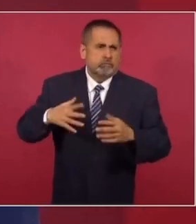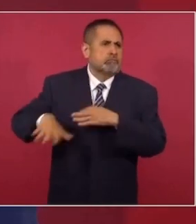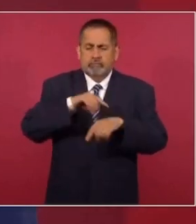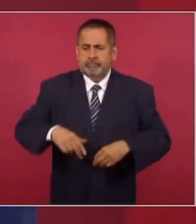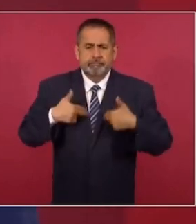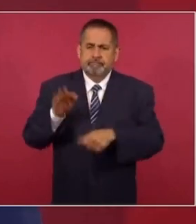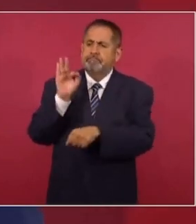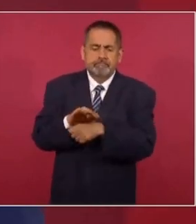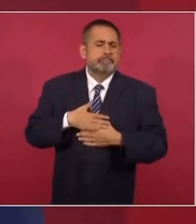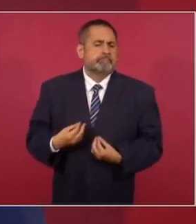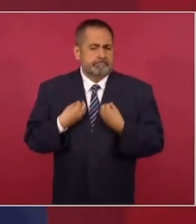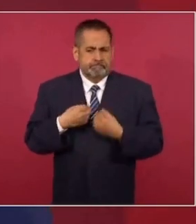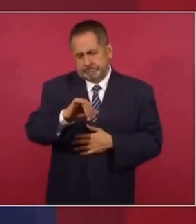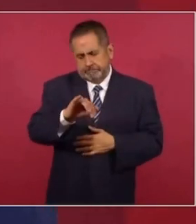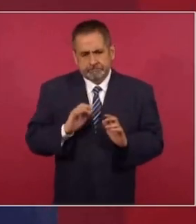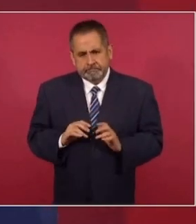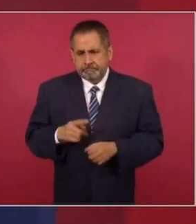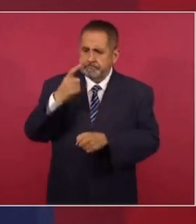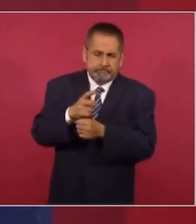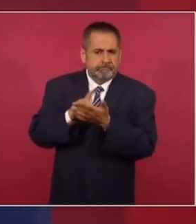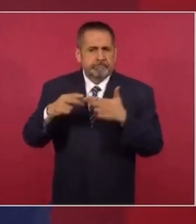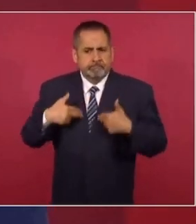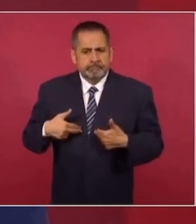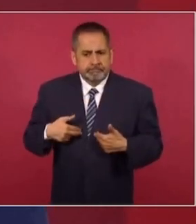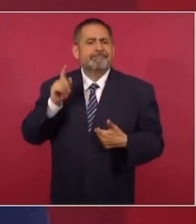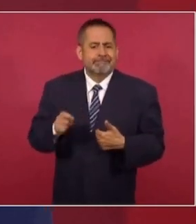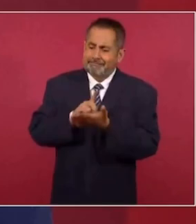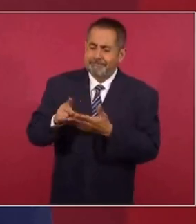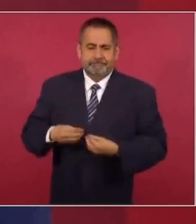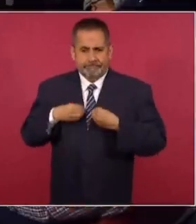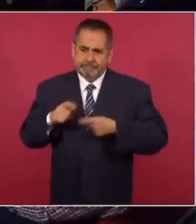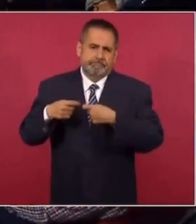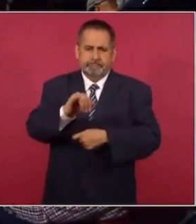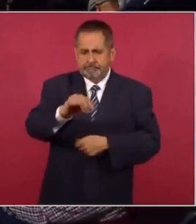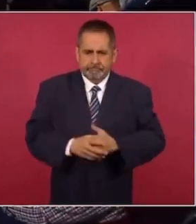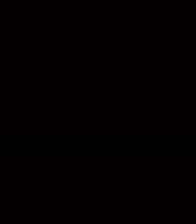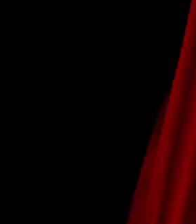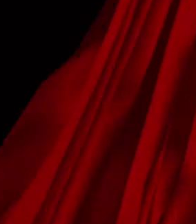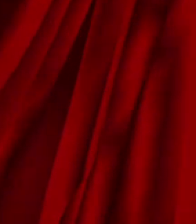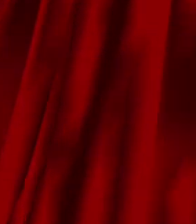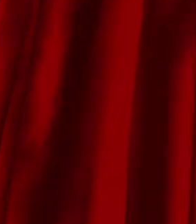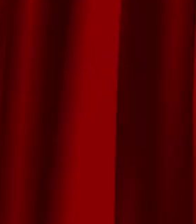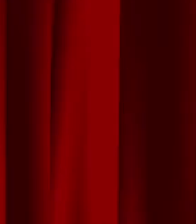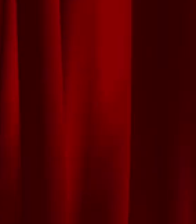humanos, de proteger la vida. Porque el principal de los derechos humanos es el derecho a la vida y eso lo estamos haciendo. Muchas gracias. Gracias. Gracias.